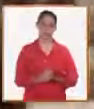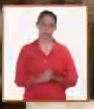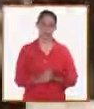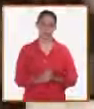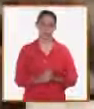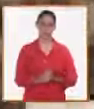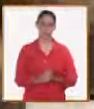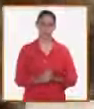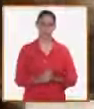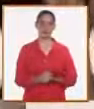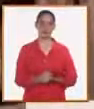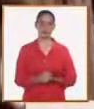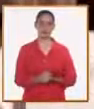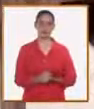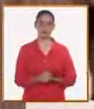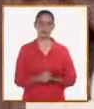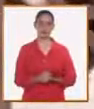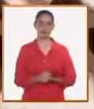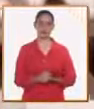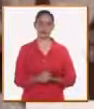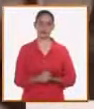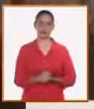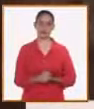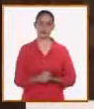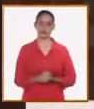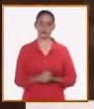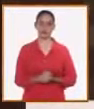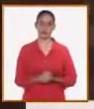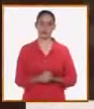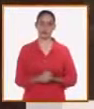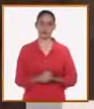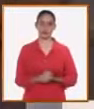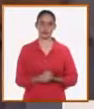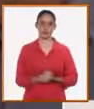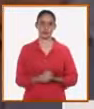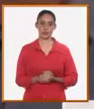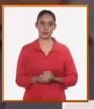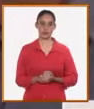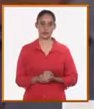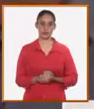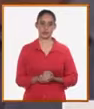Music Music Music